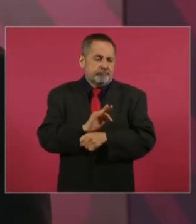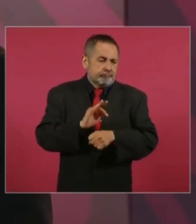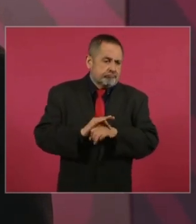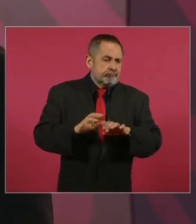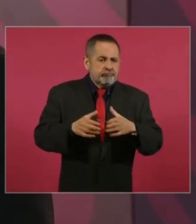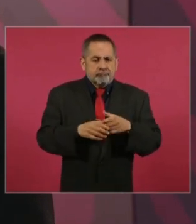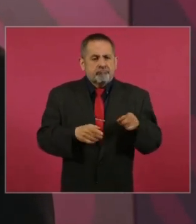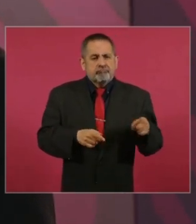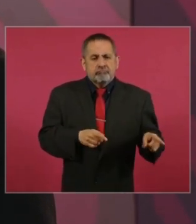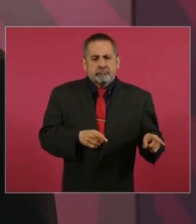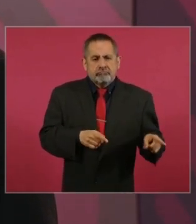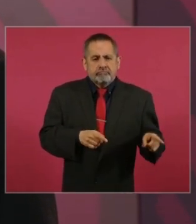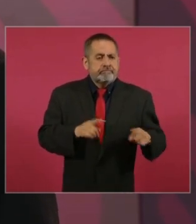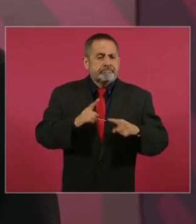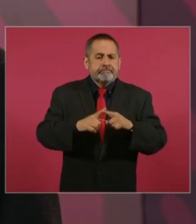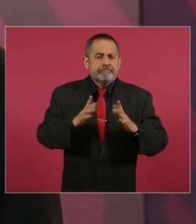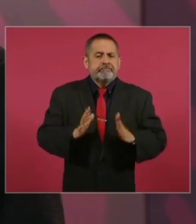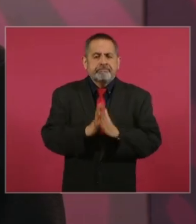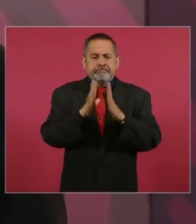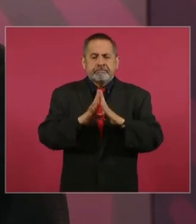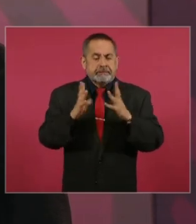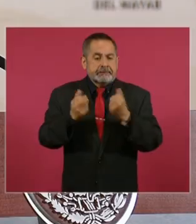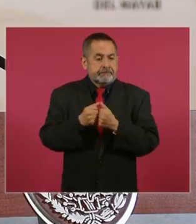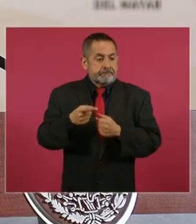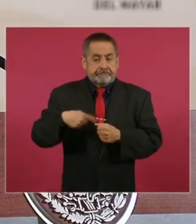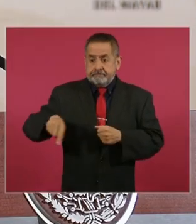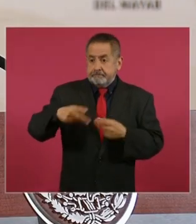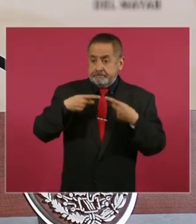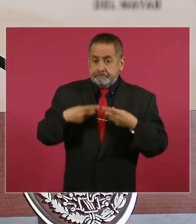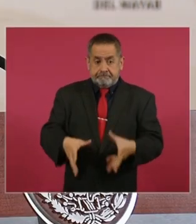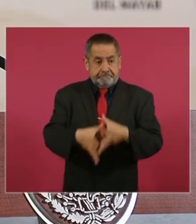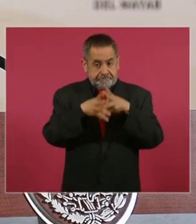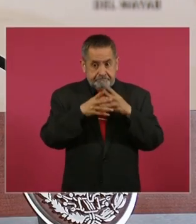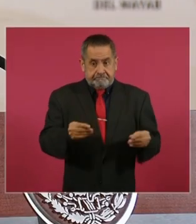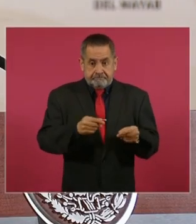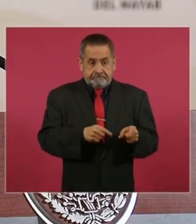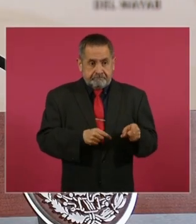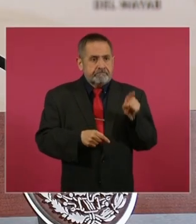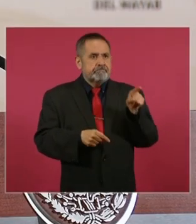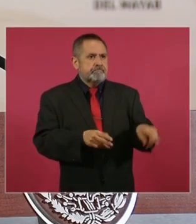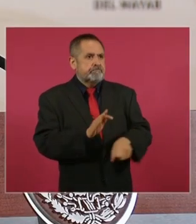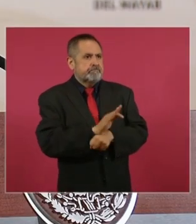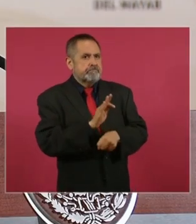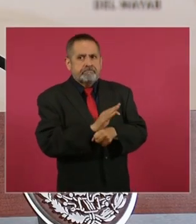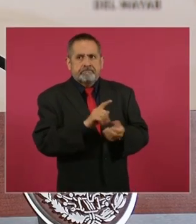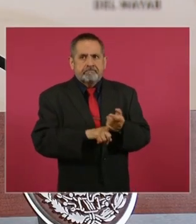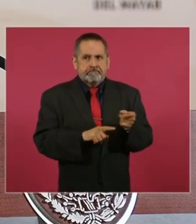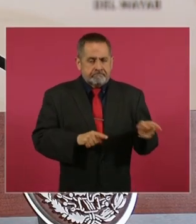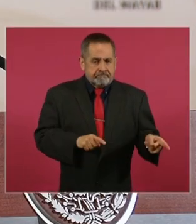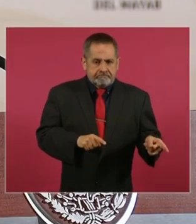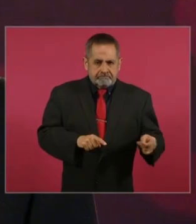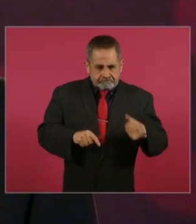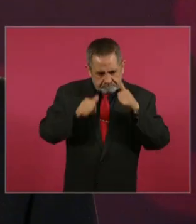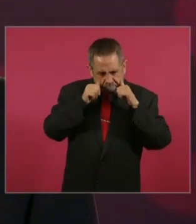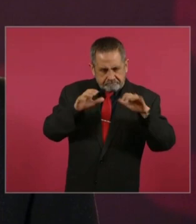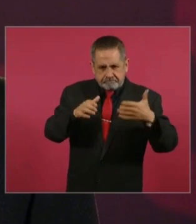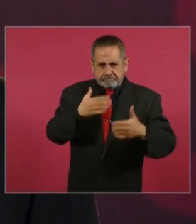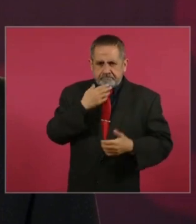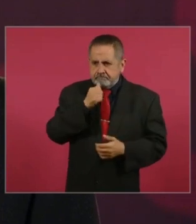quienes participaron en la desaparición de los jóvenes y no se ocupe